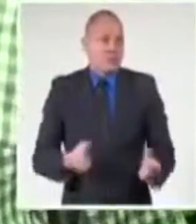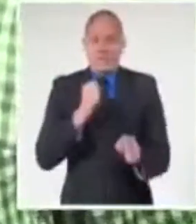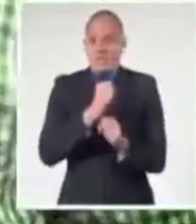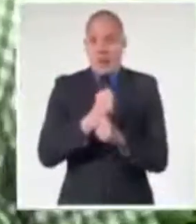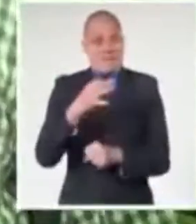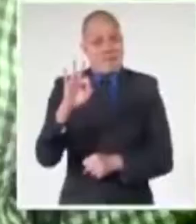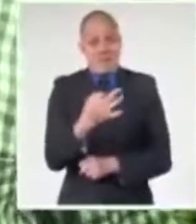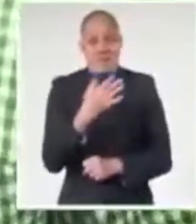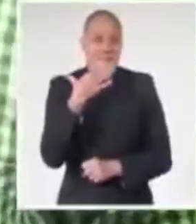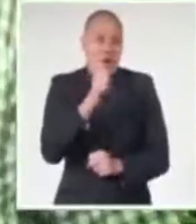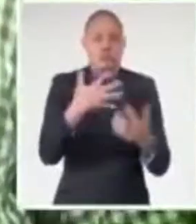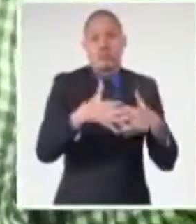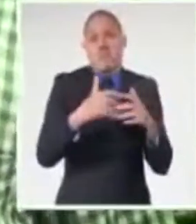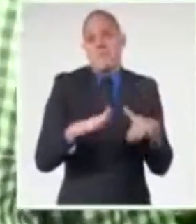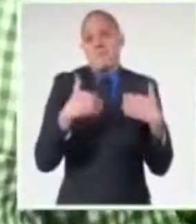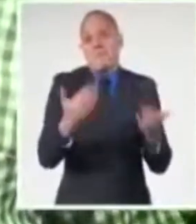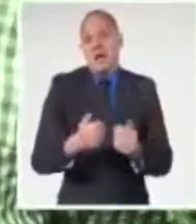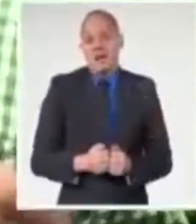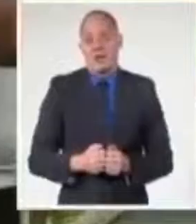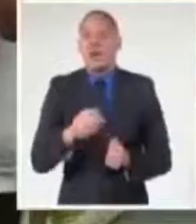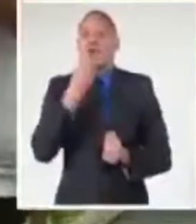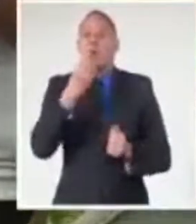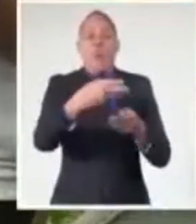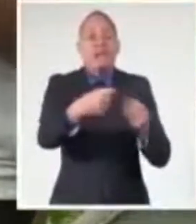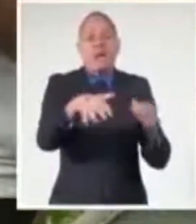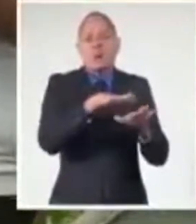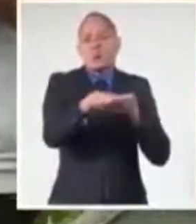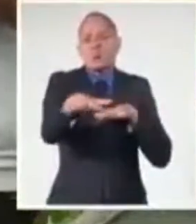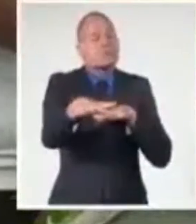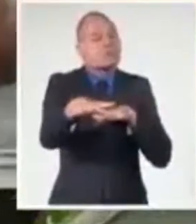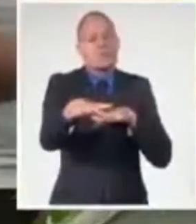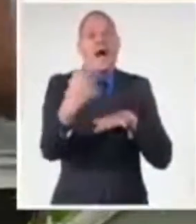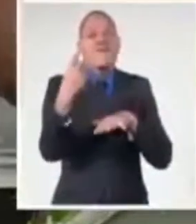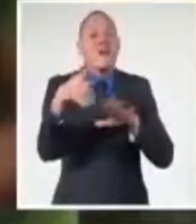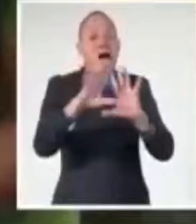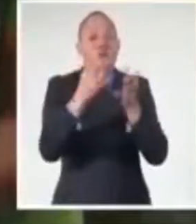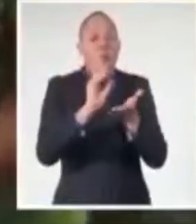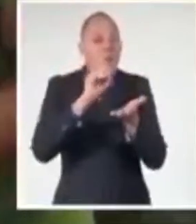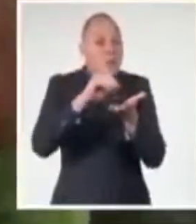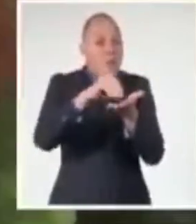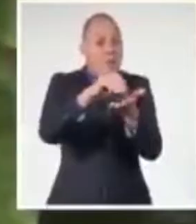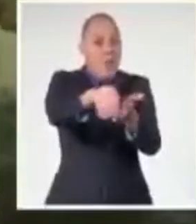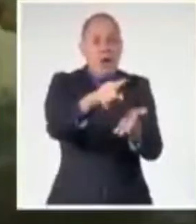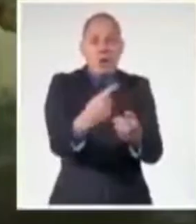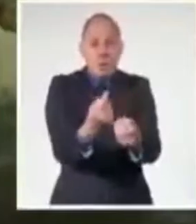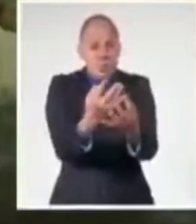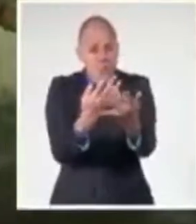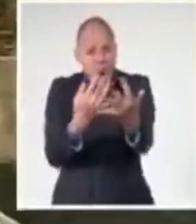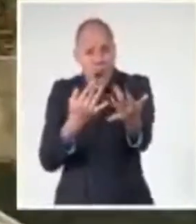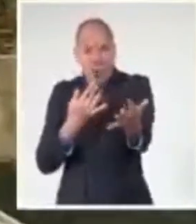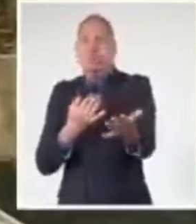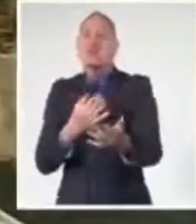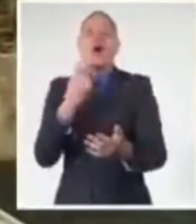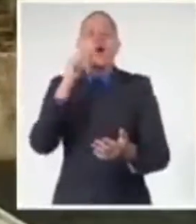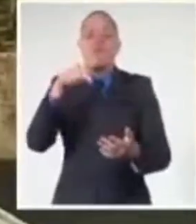trabajar más, producir más, que no haya espacio vacío, porque esto se llama agricultura urbana. La agricultura urbana es para que no haya tierra vacía. Te